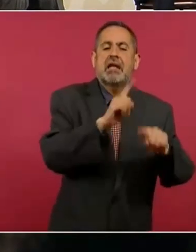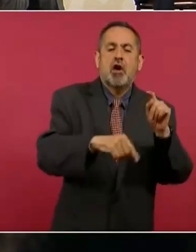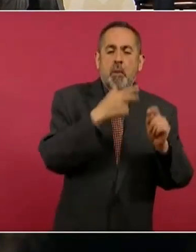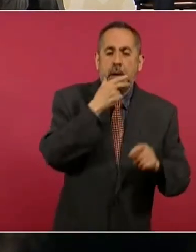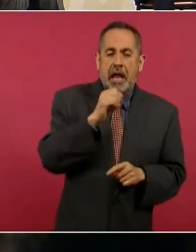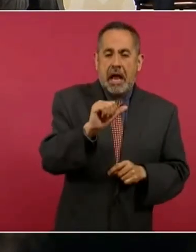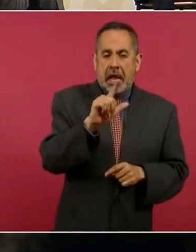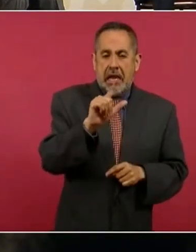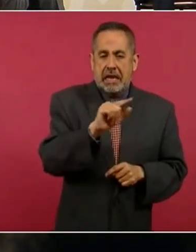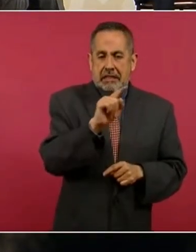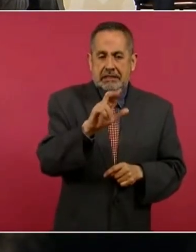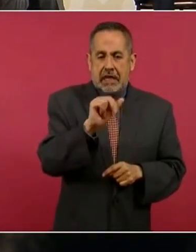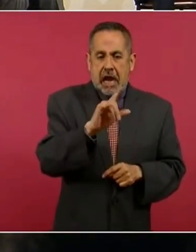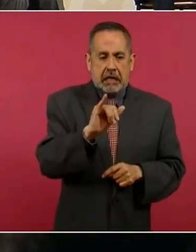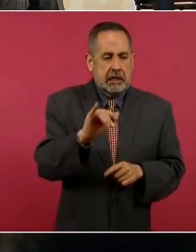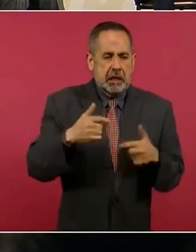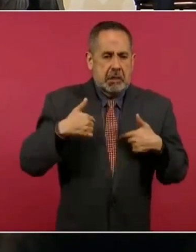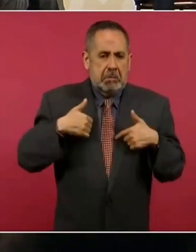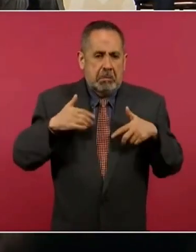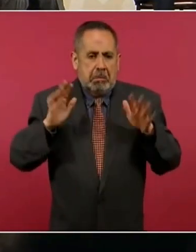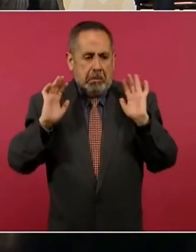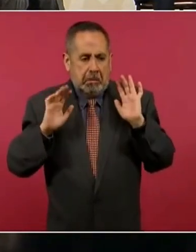pues que le pregunten